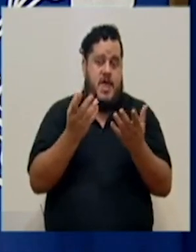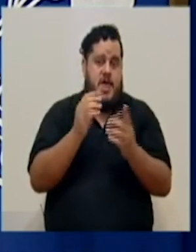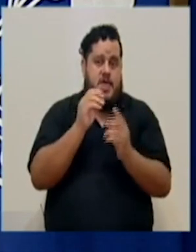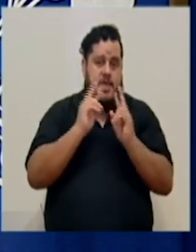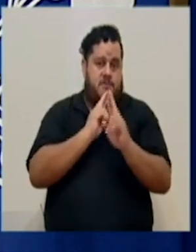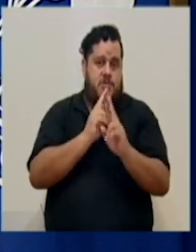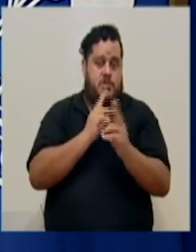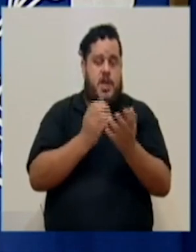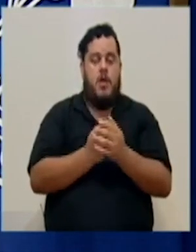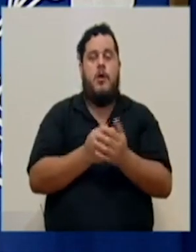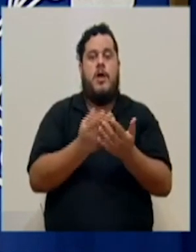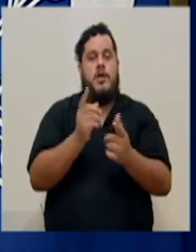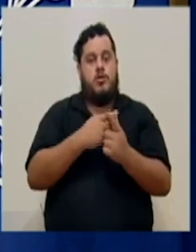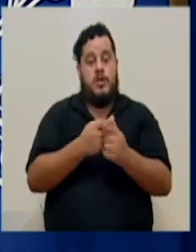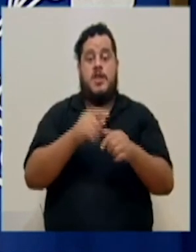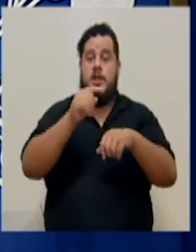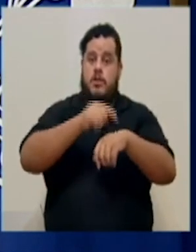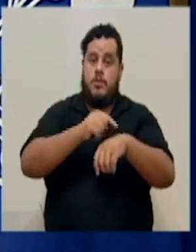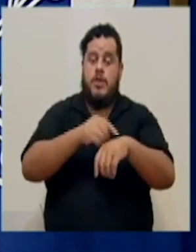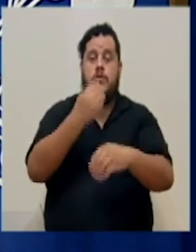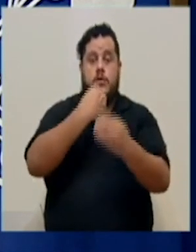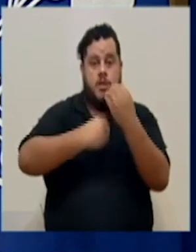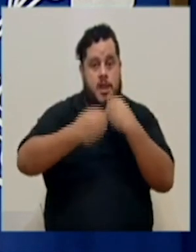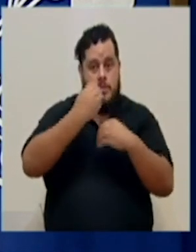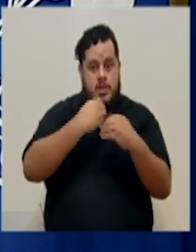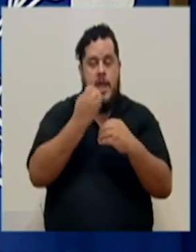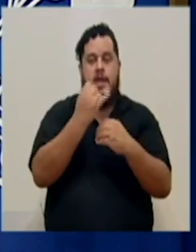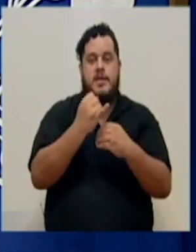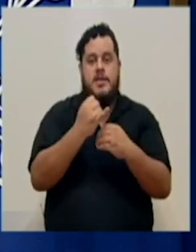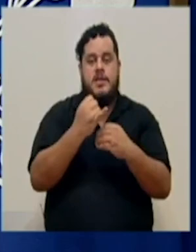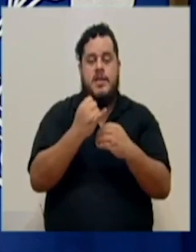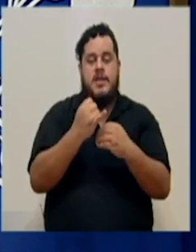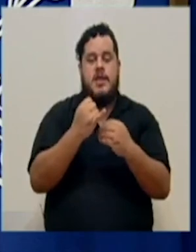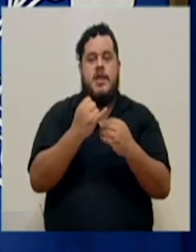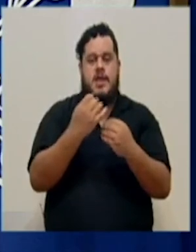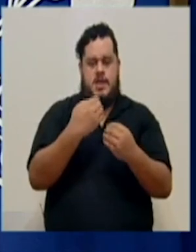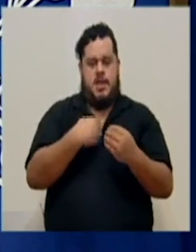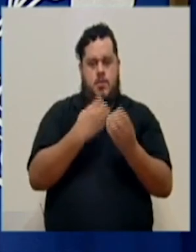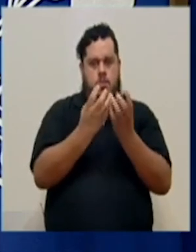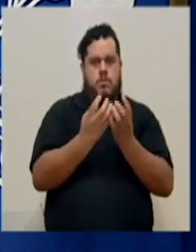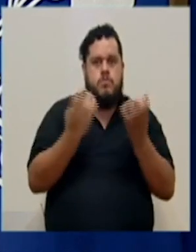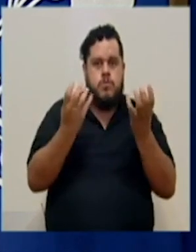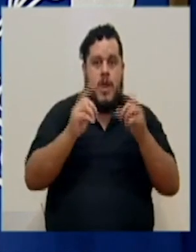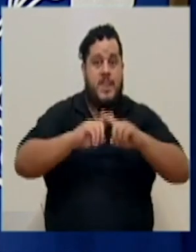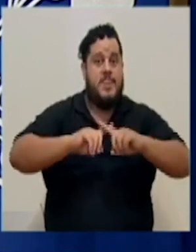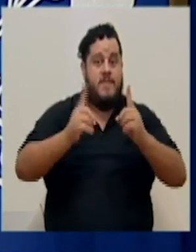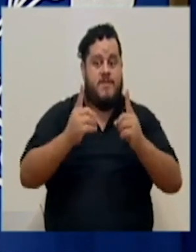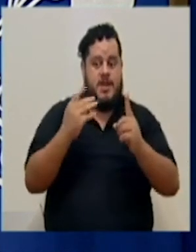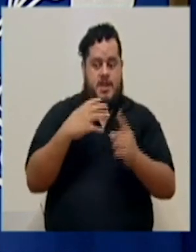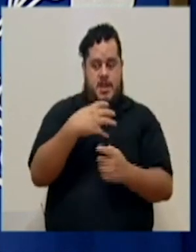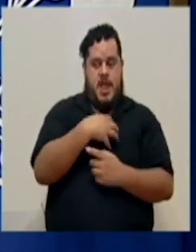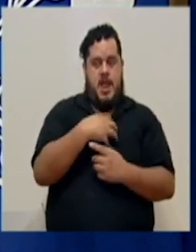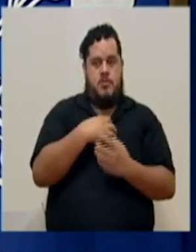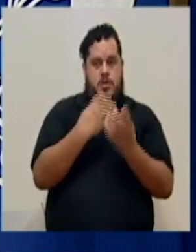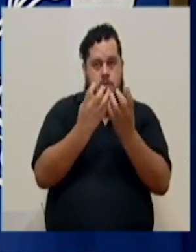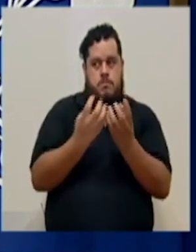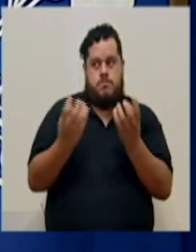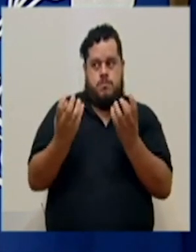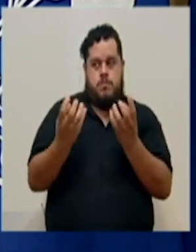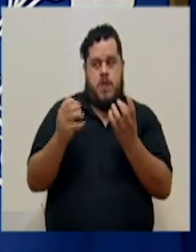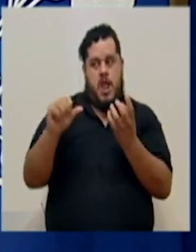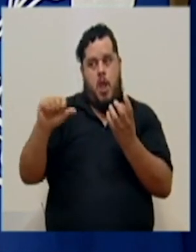que en los momentos de alimentación, si estamos en presencia de burbujas diferentes a la nuestra, no